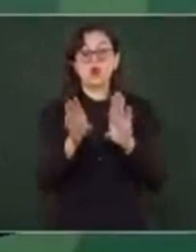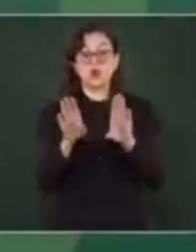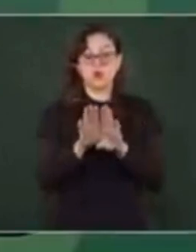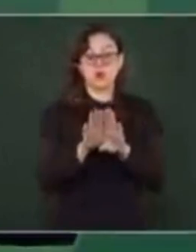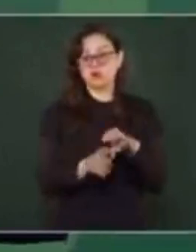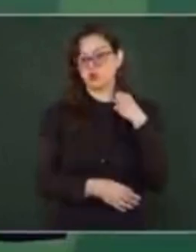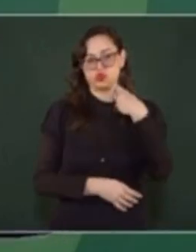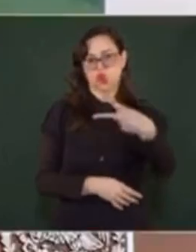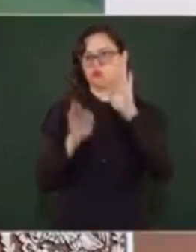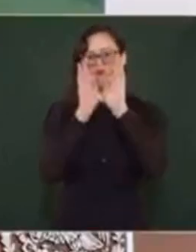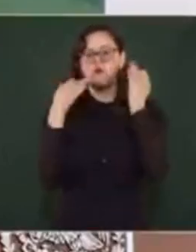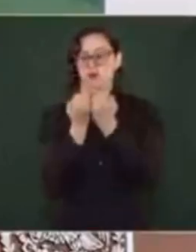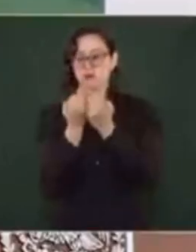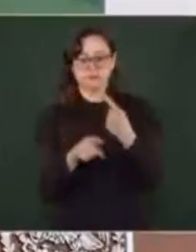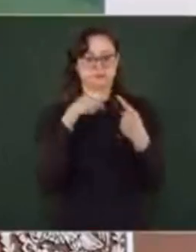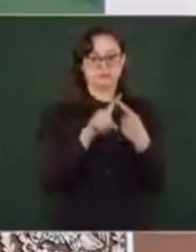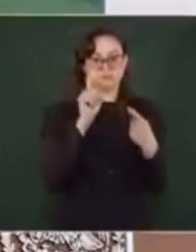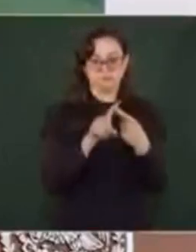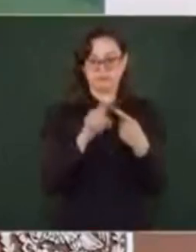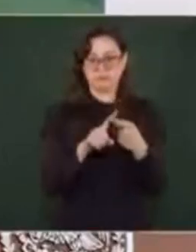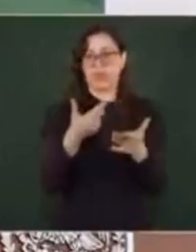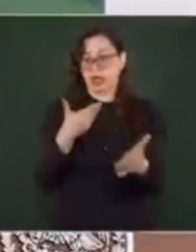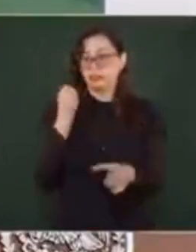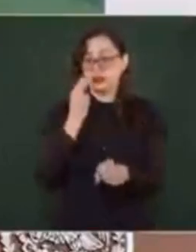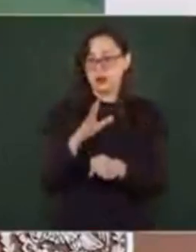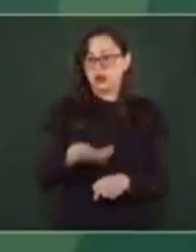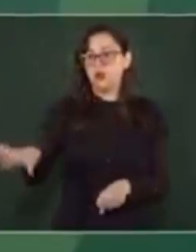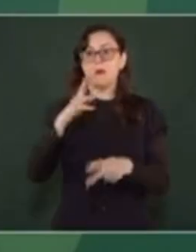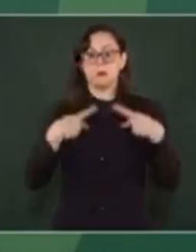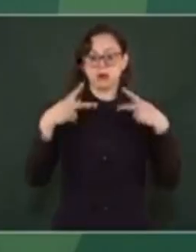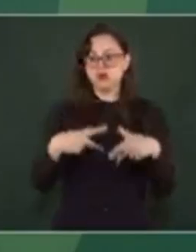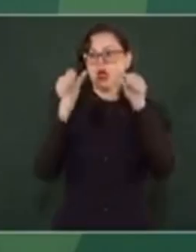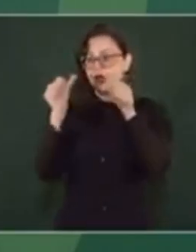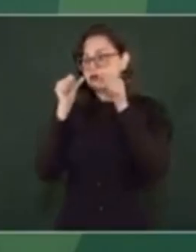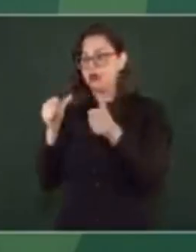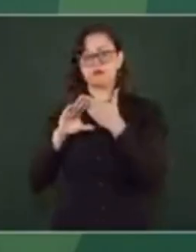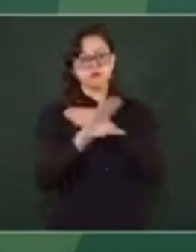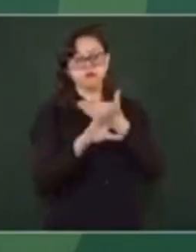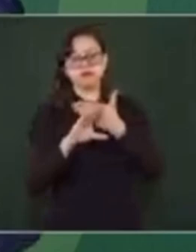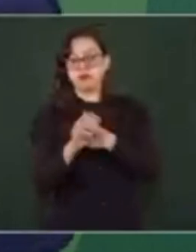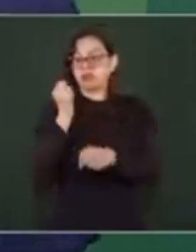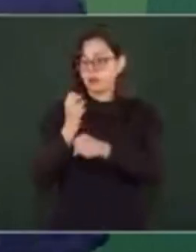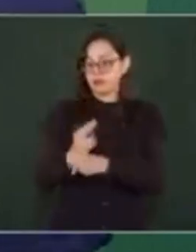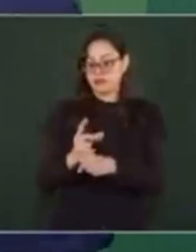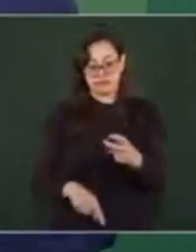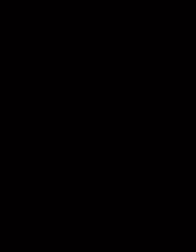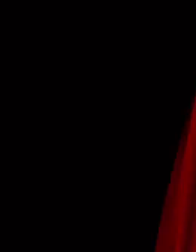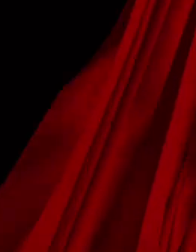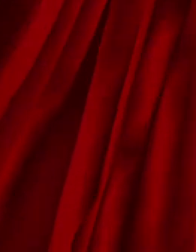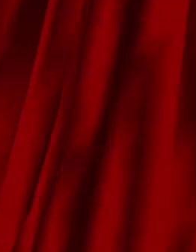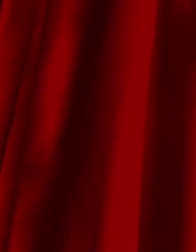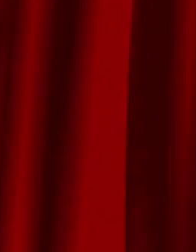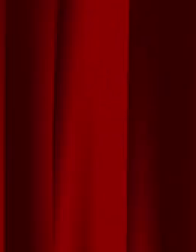hay dos maneras. Una es atendiendo las causas y otra es atendiendo efectos con el uso de la fuerza.